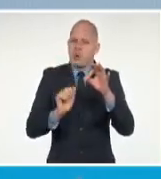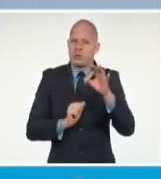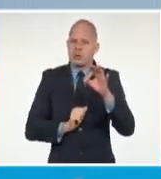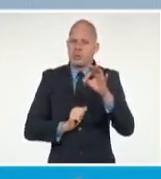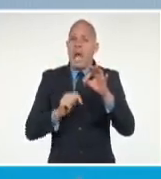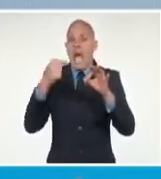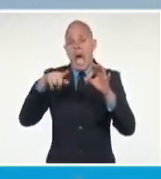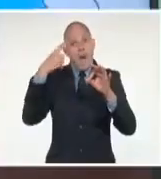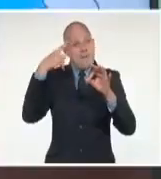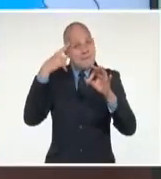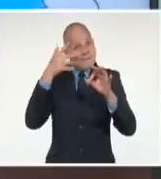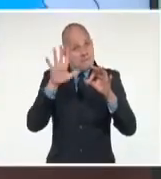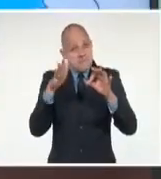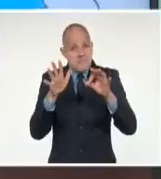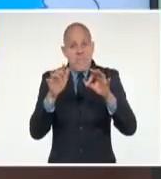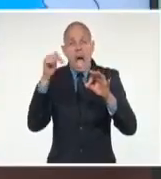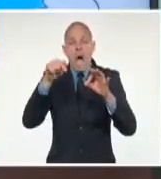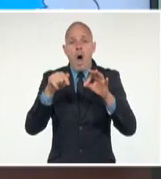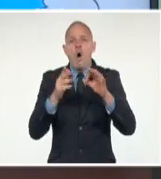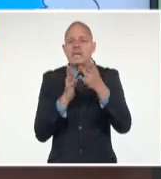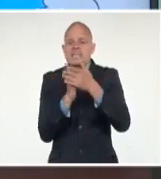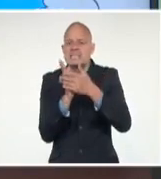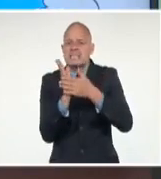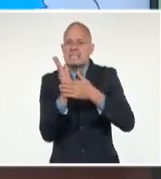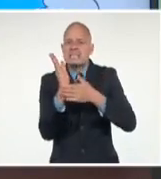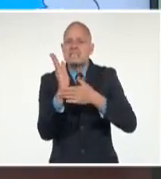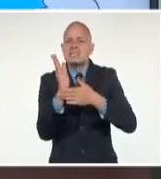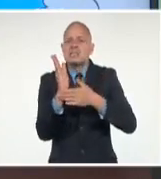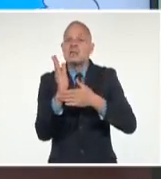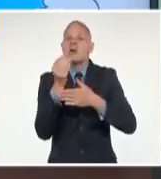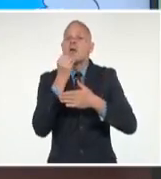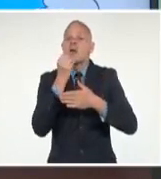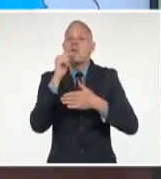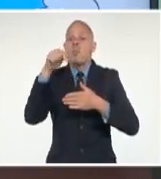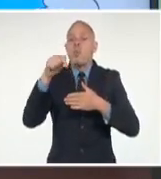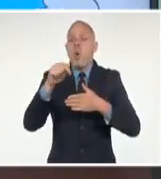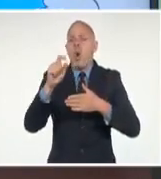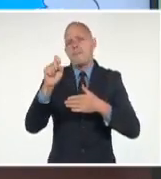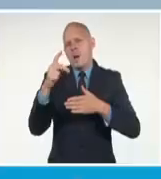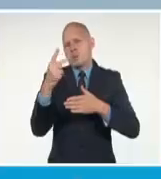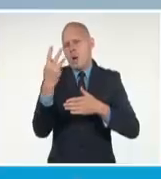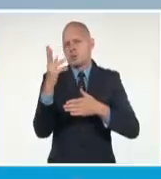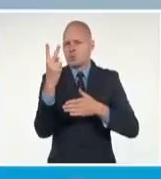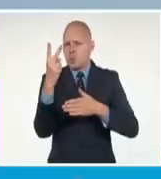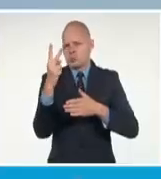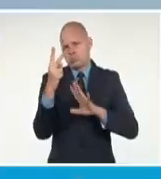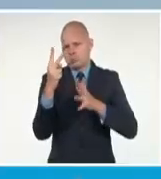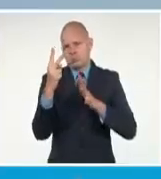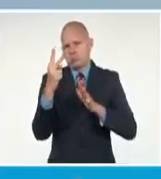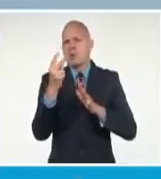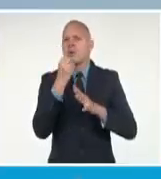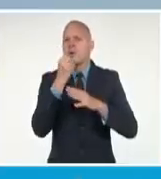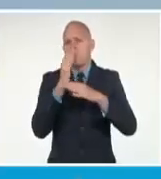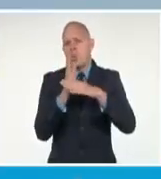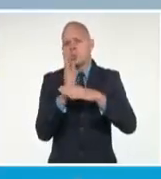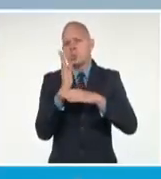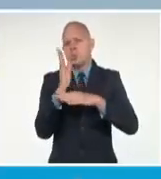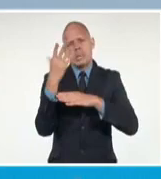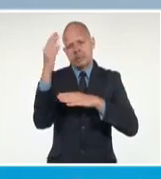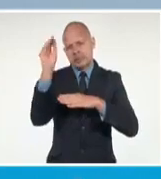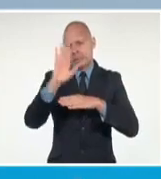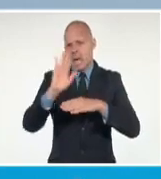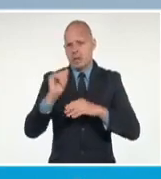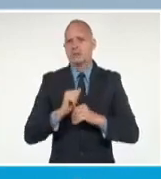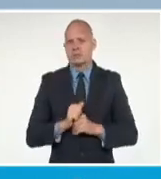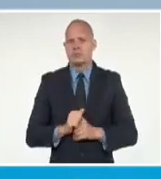saliendo. A las 2 de la mañana de la próxima madrugada, se calcula que esté en un punto por aquí. Si sigue a un